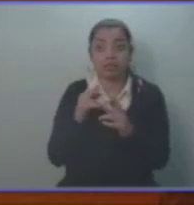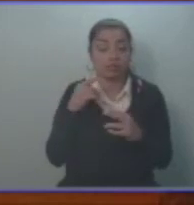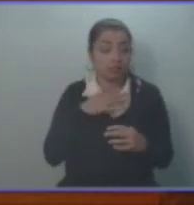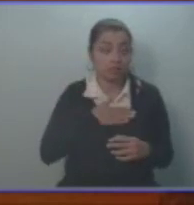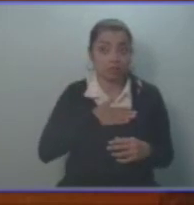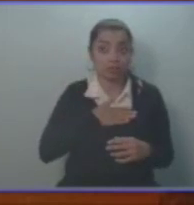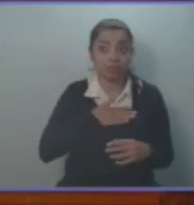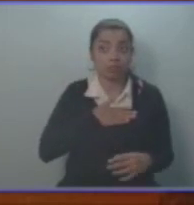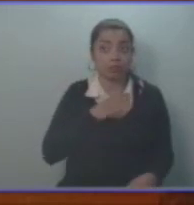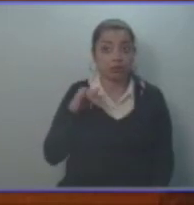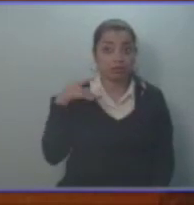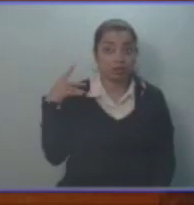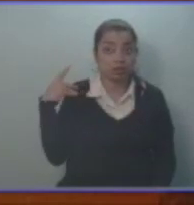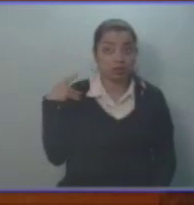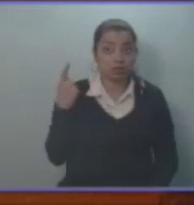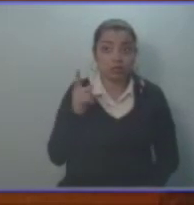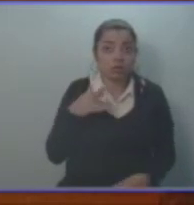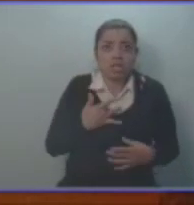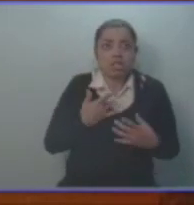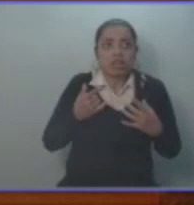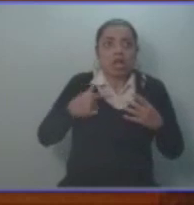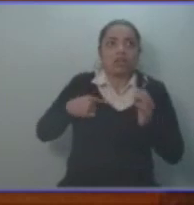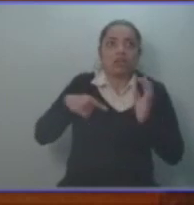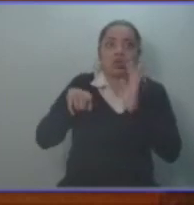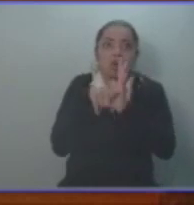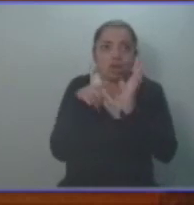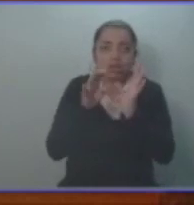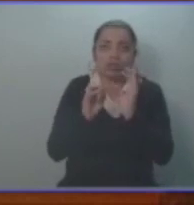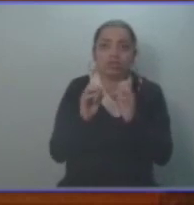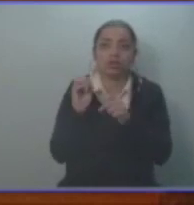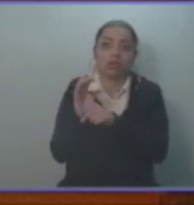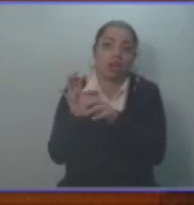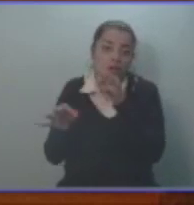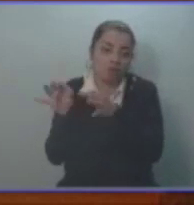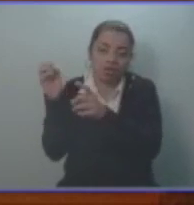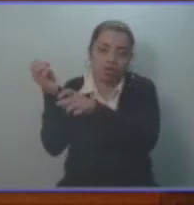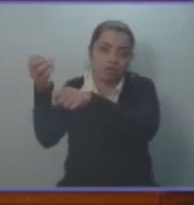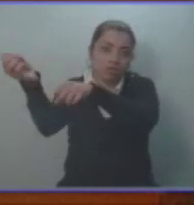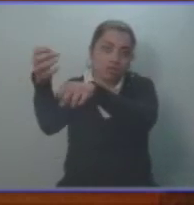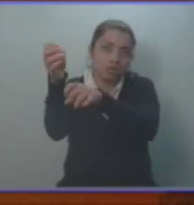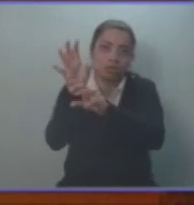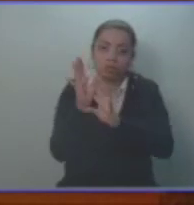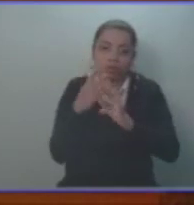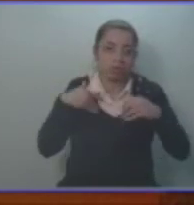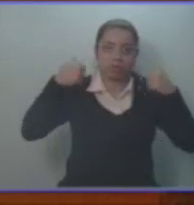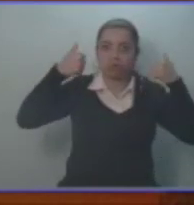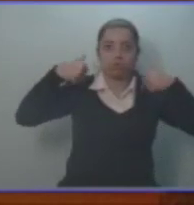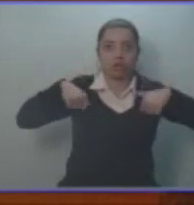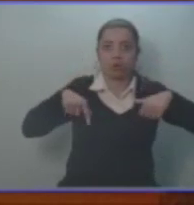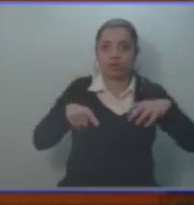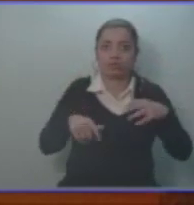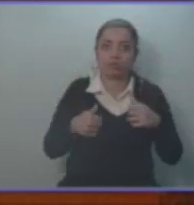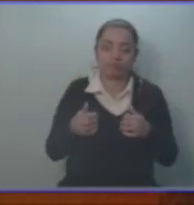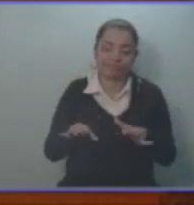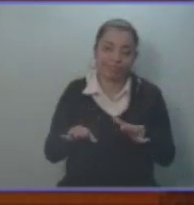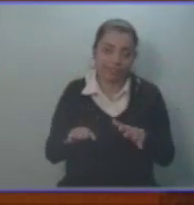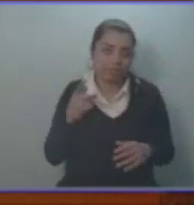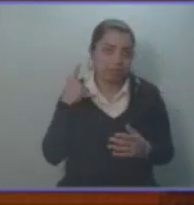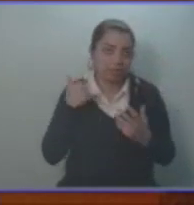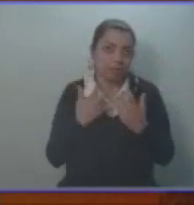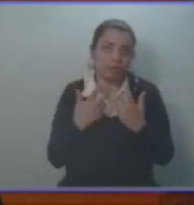directivos se sienta descalificado por lo que les han asesorado, porque no estoy de acuerdo con esa asesoría. Muchísimas gracias, colegas.